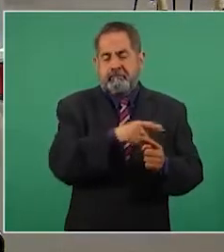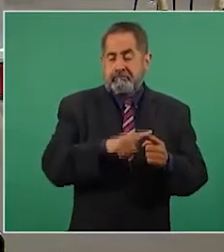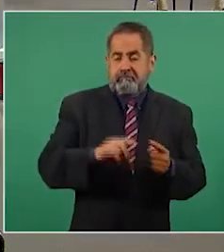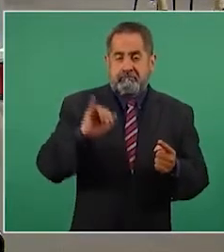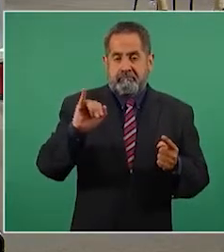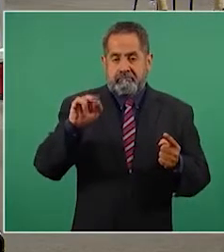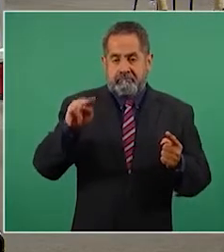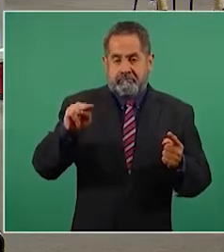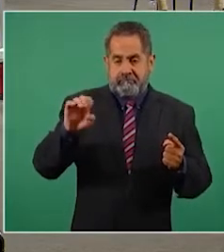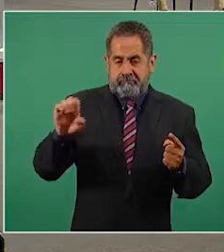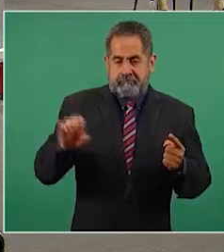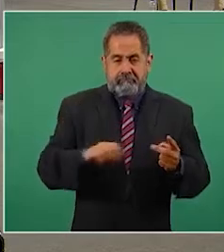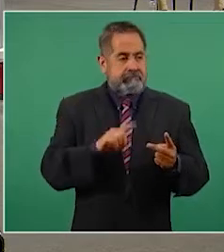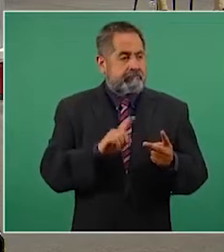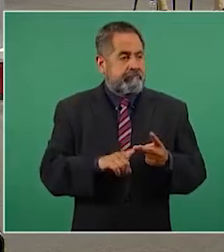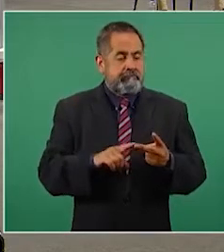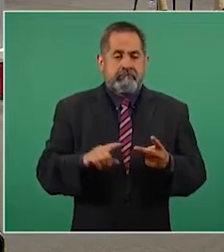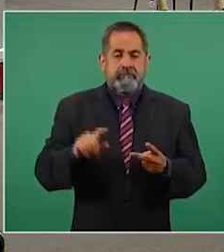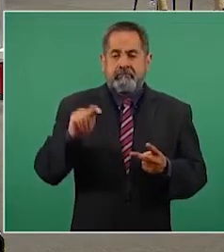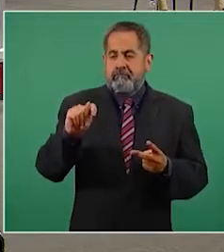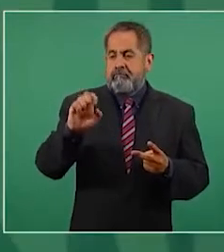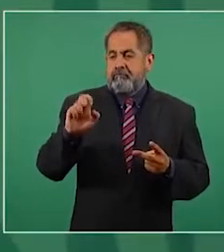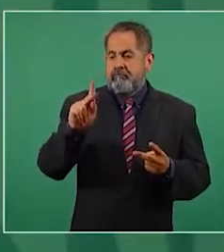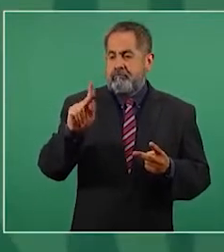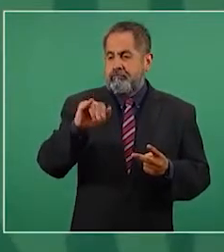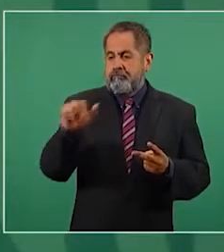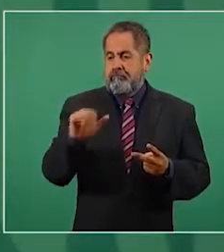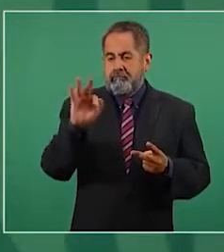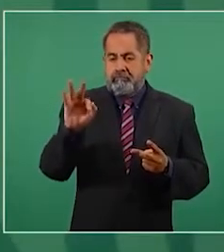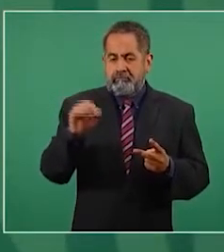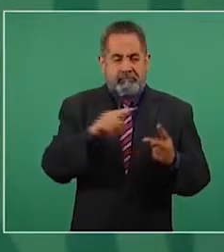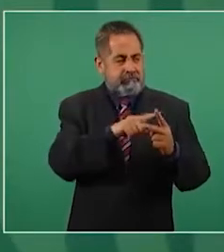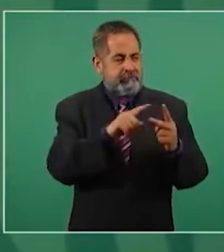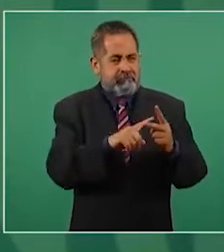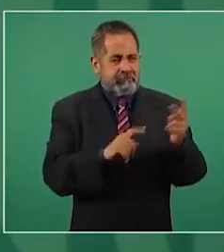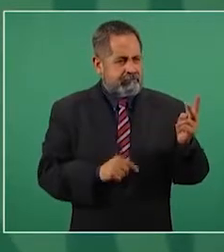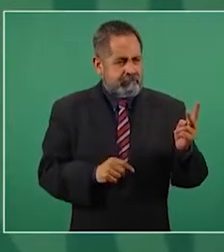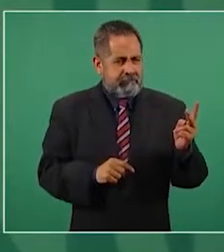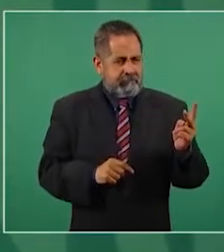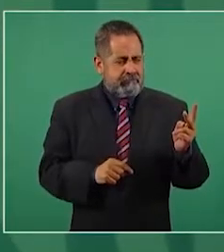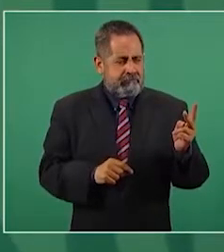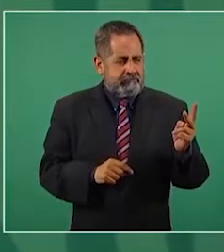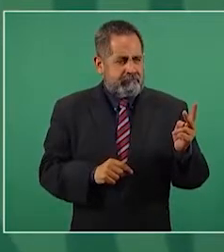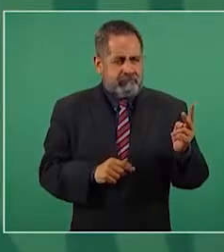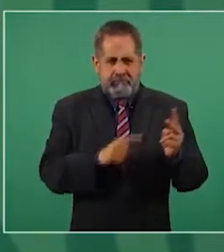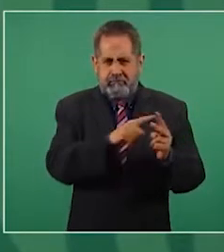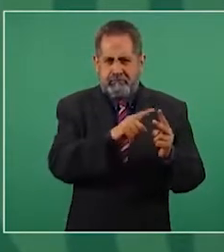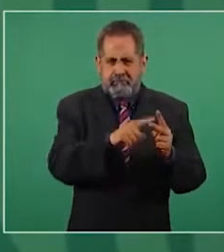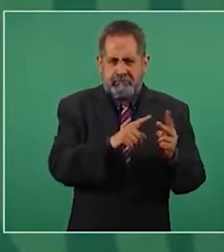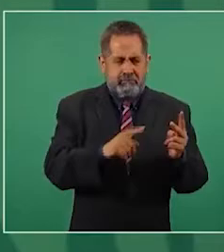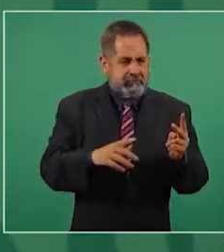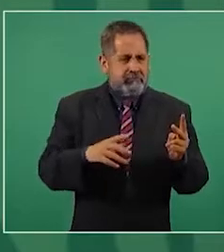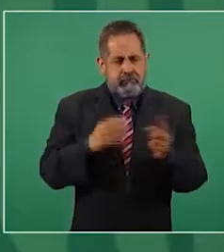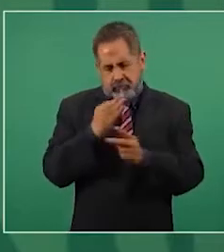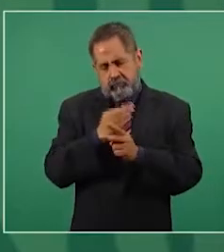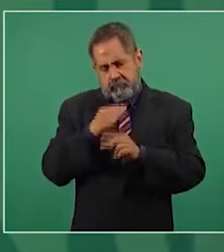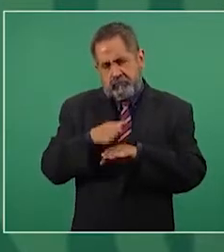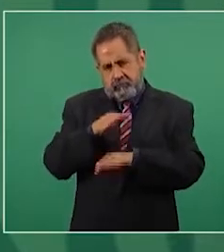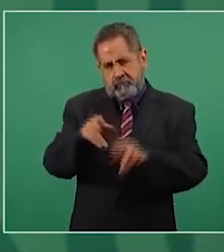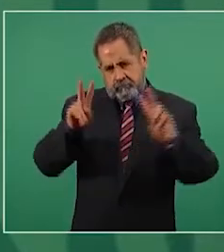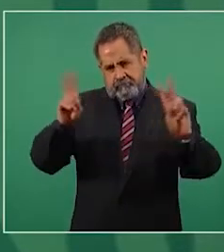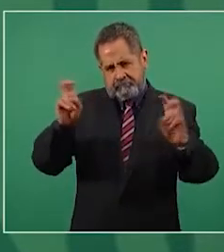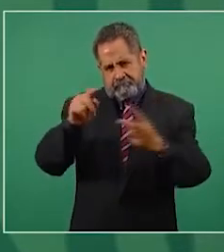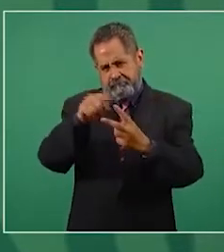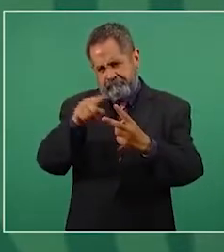y al tribunal. Pero no sólo estos organismos, ahora porque estamos hablando del